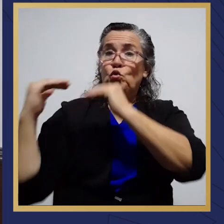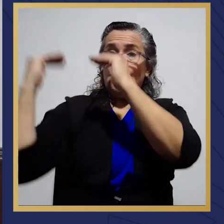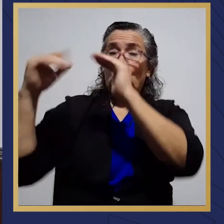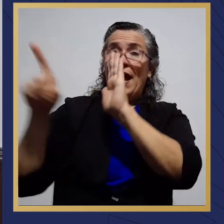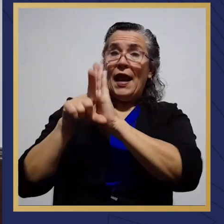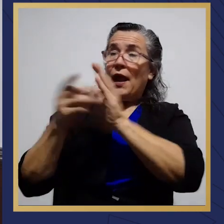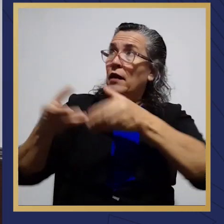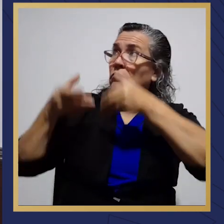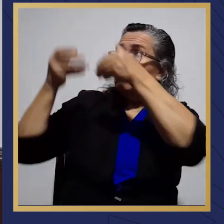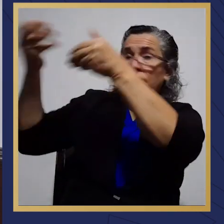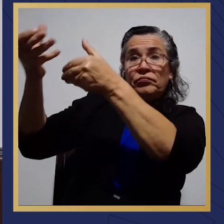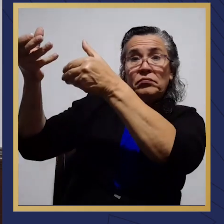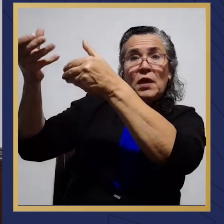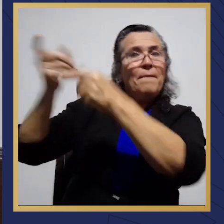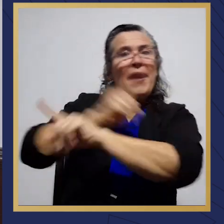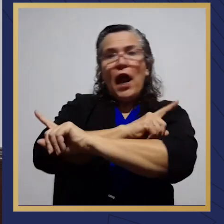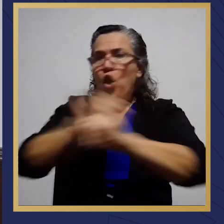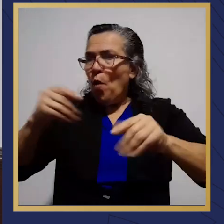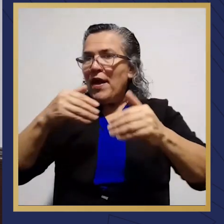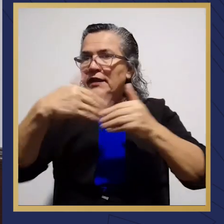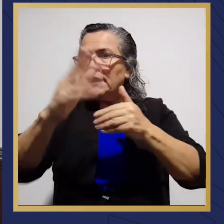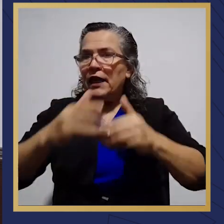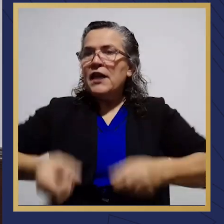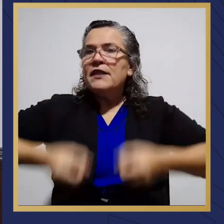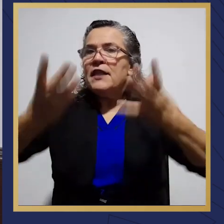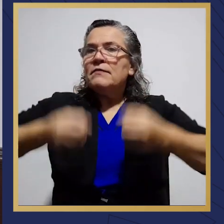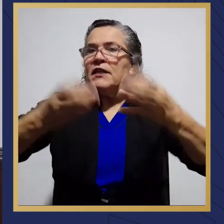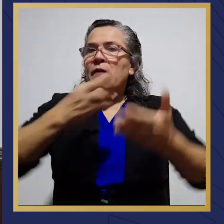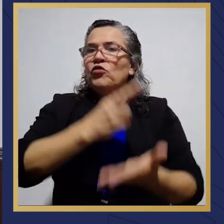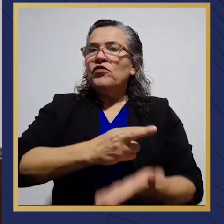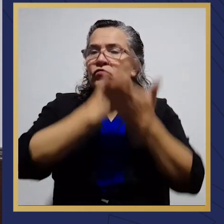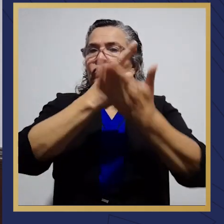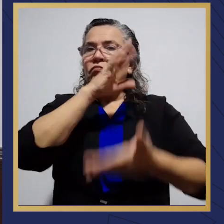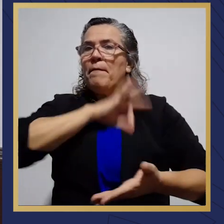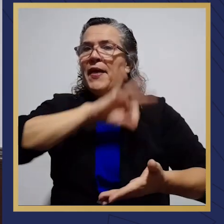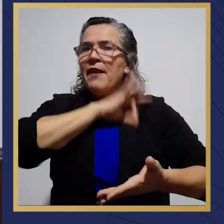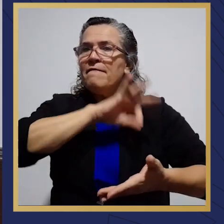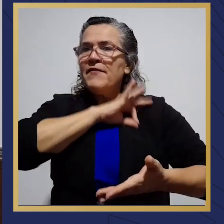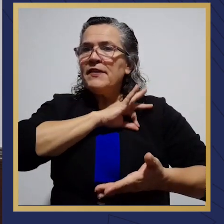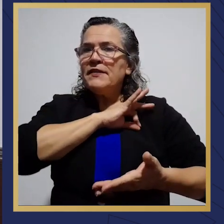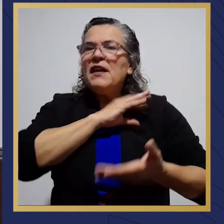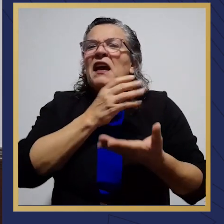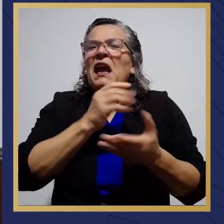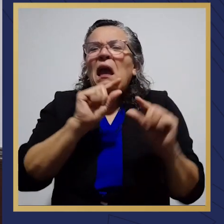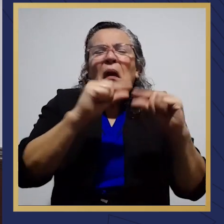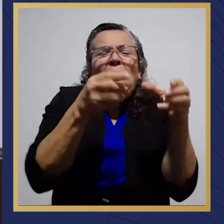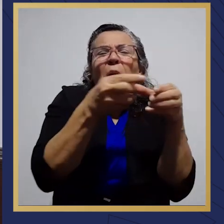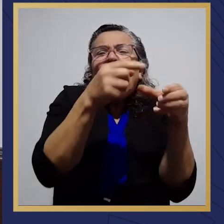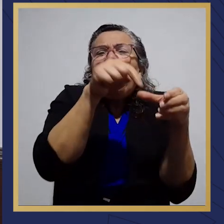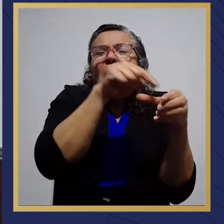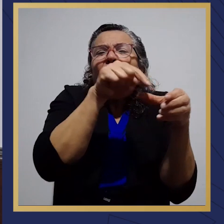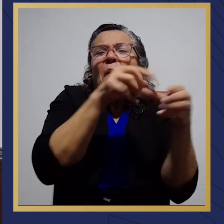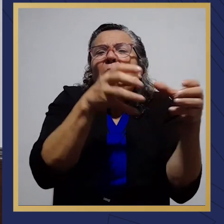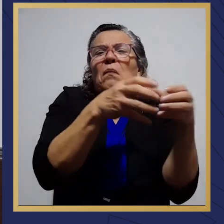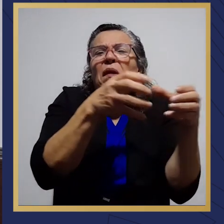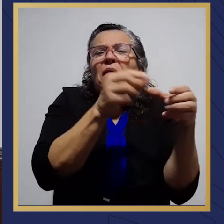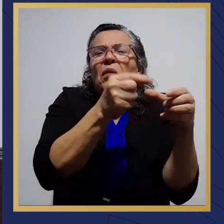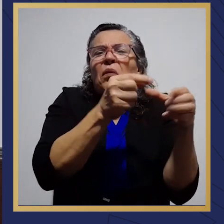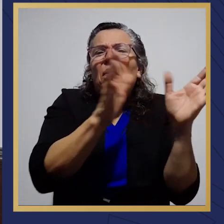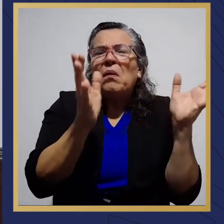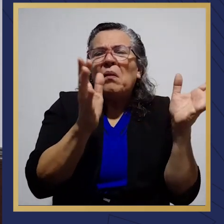legal para dejar de desperdiciar recursos que benefician a menos